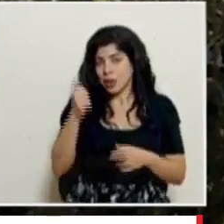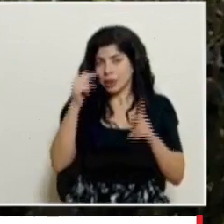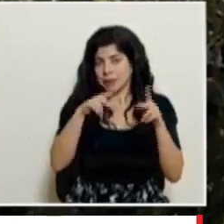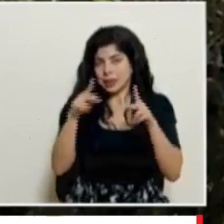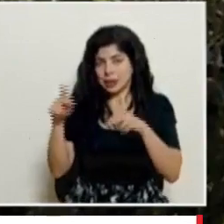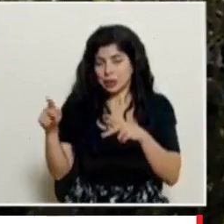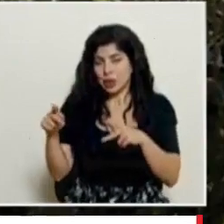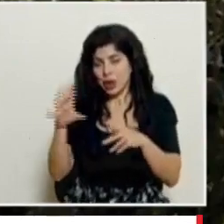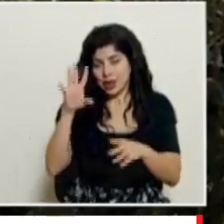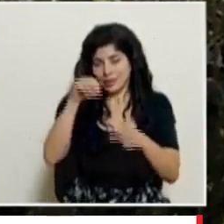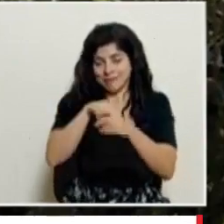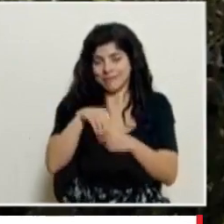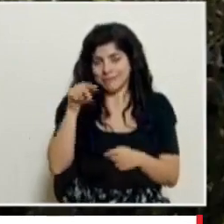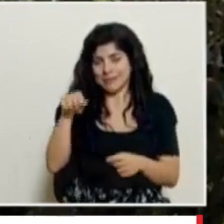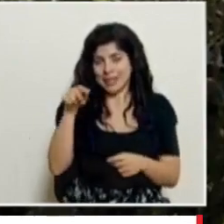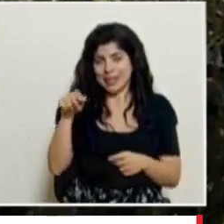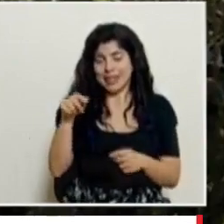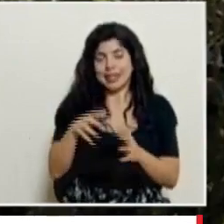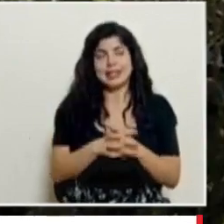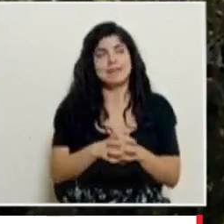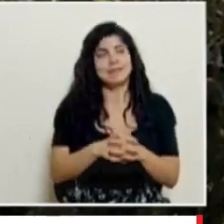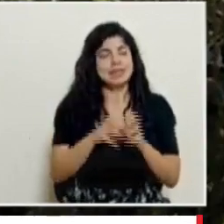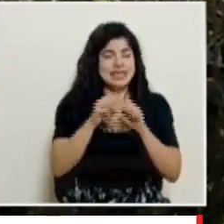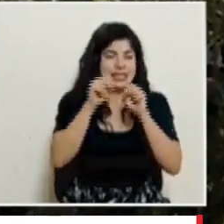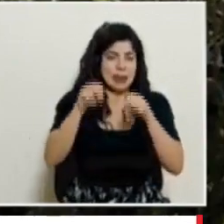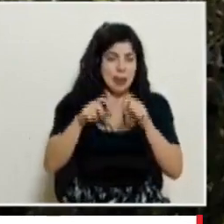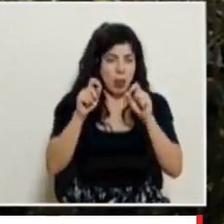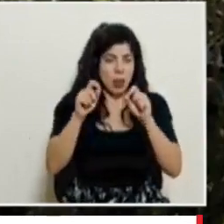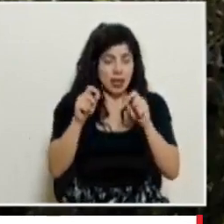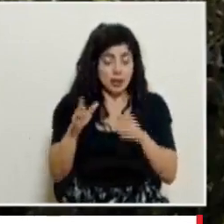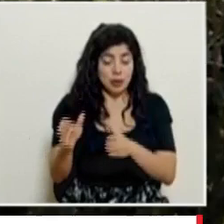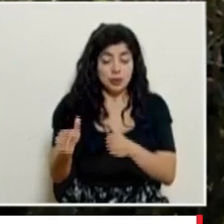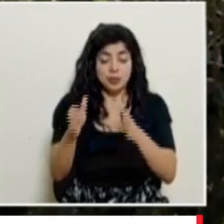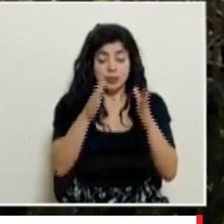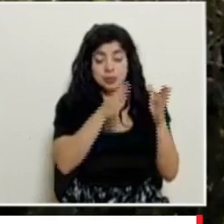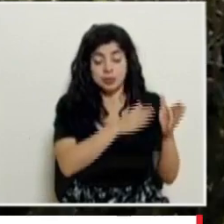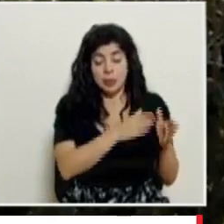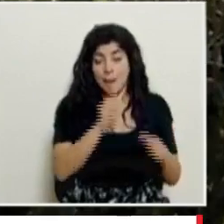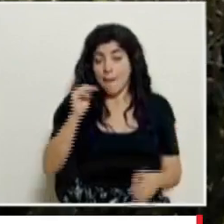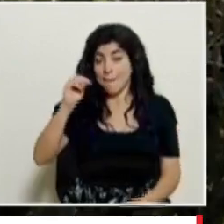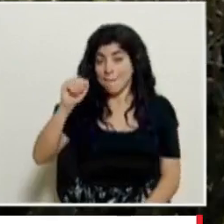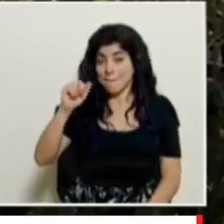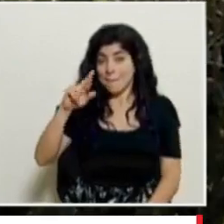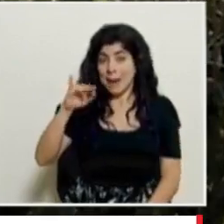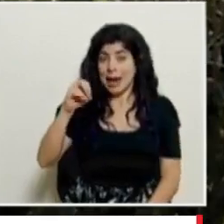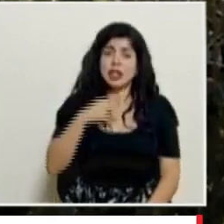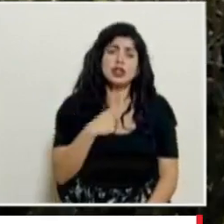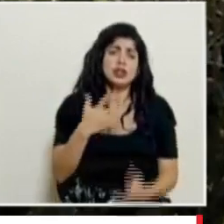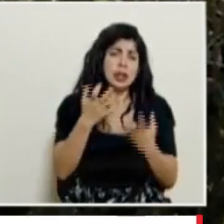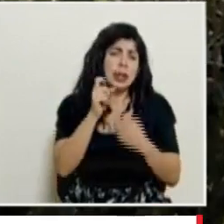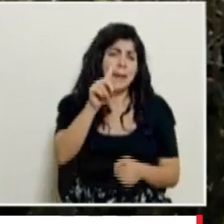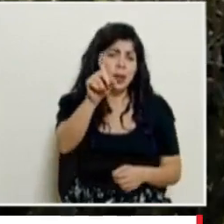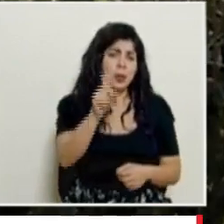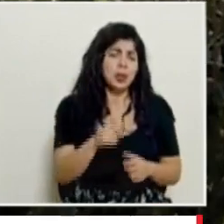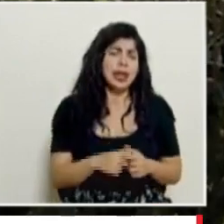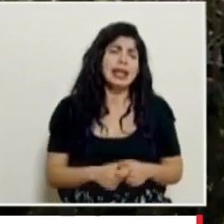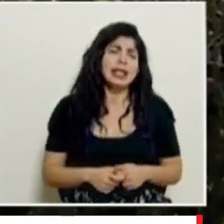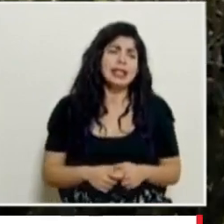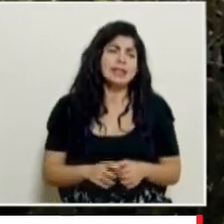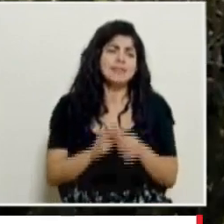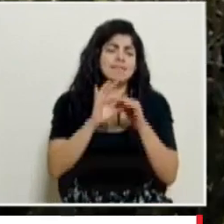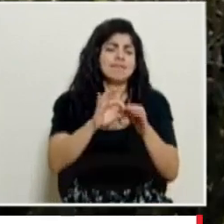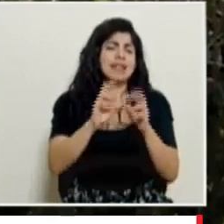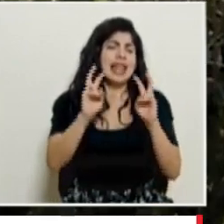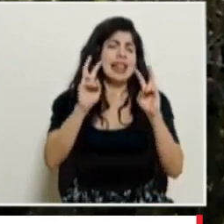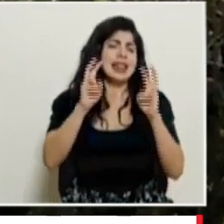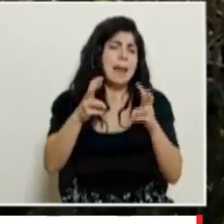que se ven involucradas en el sistema educativo y con respecto a don Mario yo le quería consultar en relación